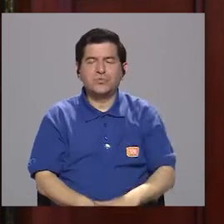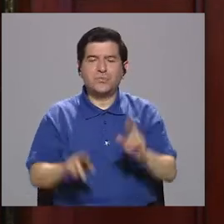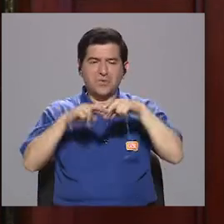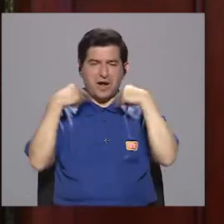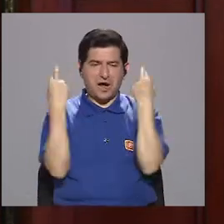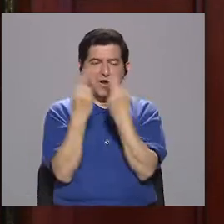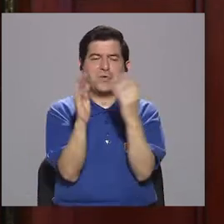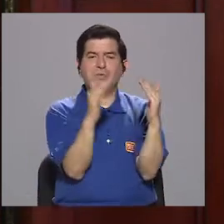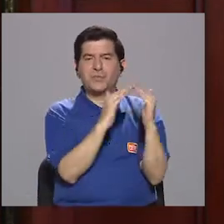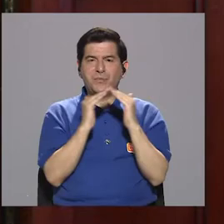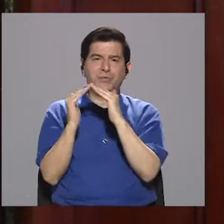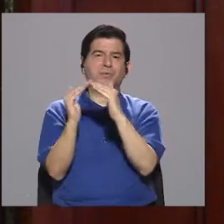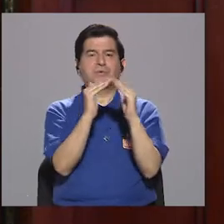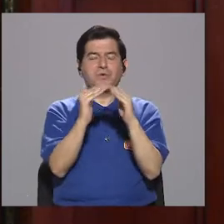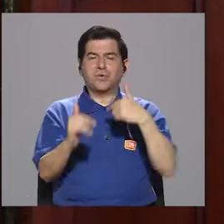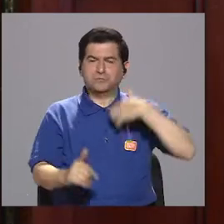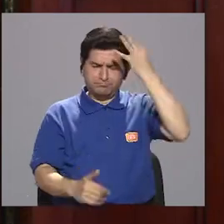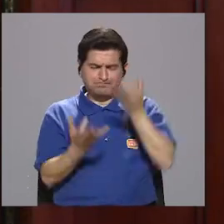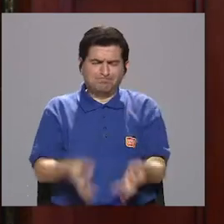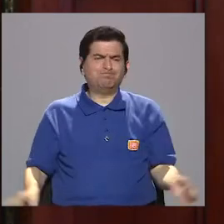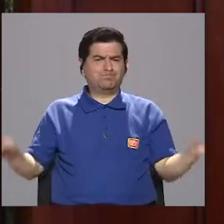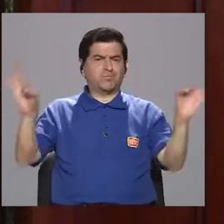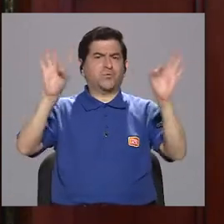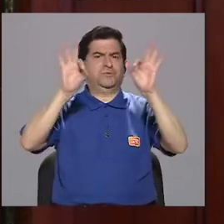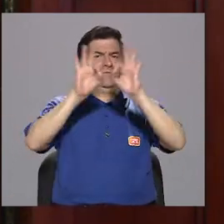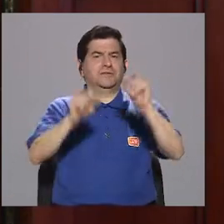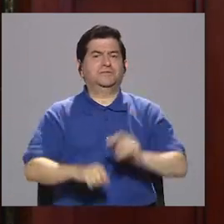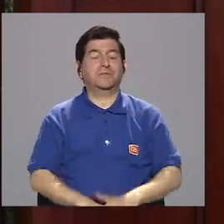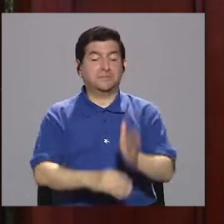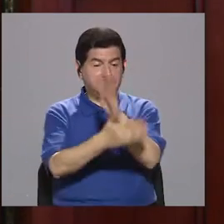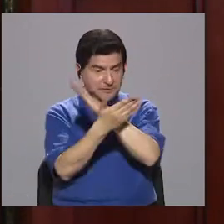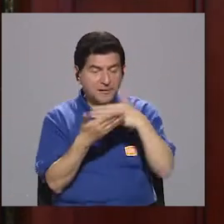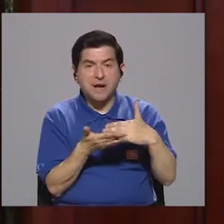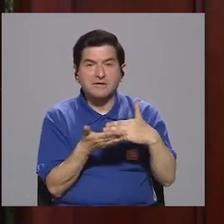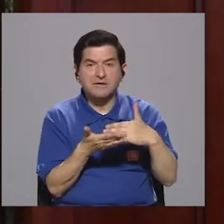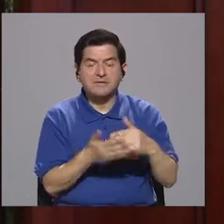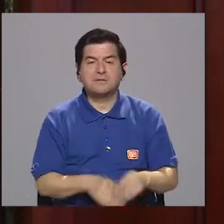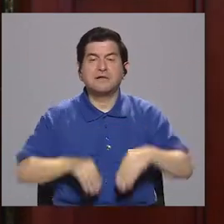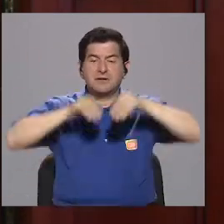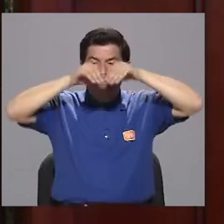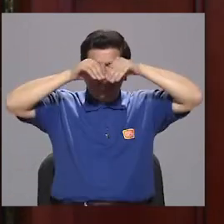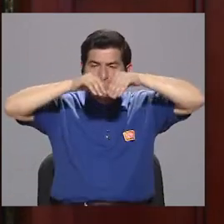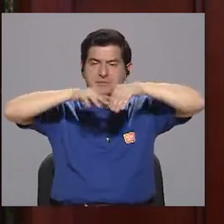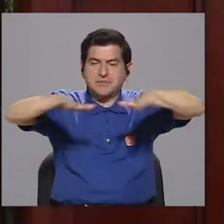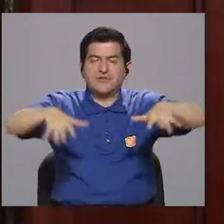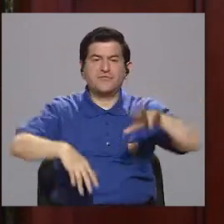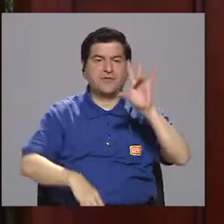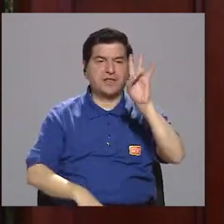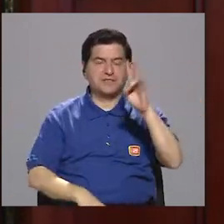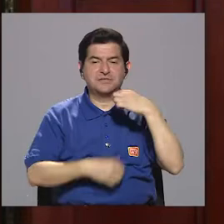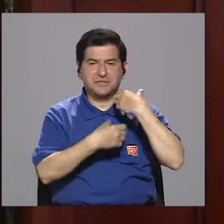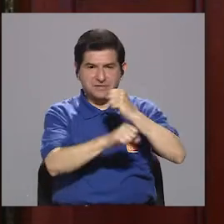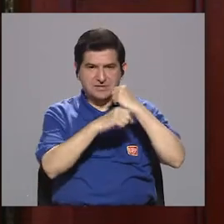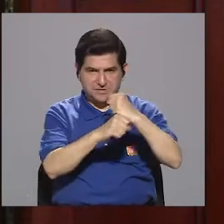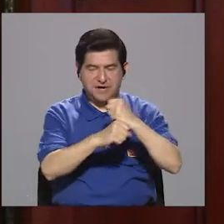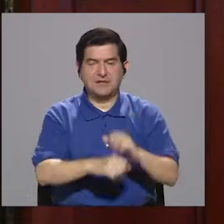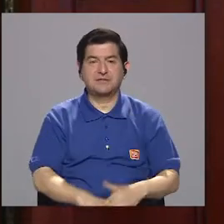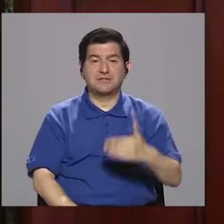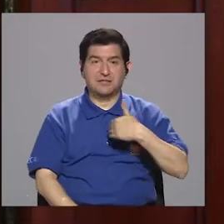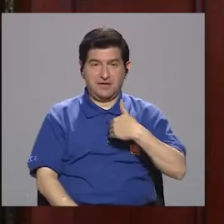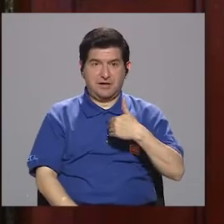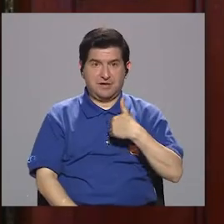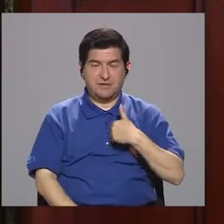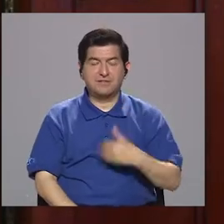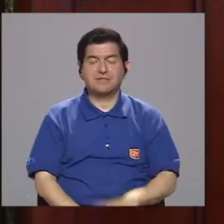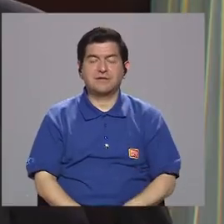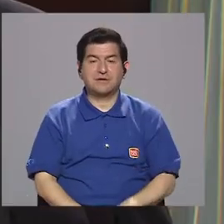encuentro comunal que me parece muy importante y que forma parte de la red de siete municipalidades más que tiene